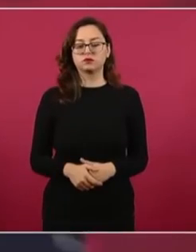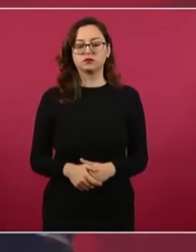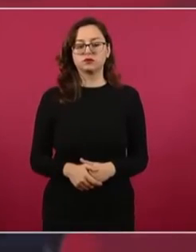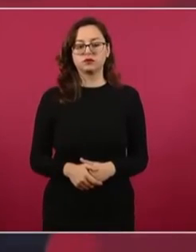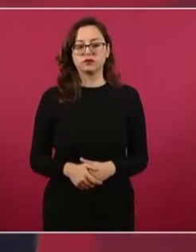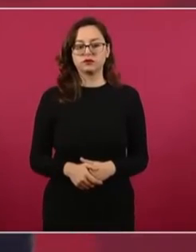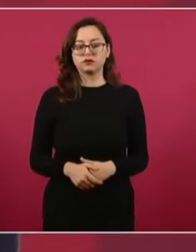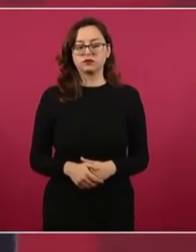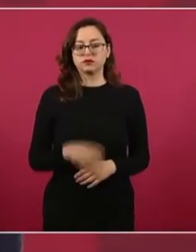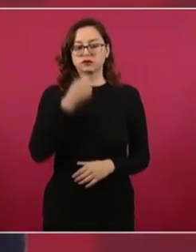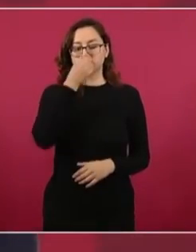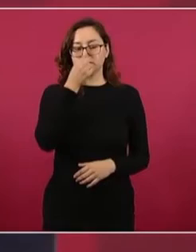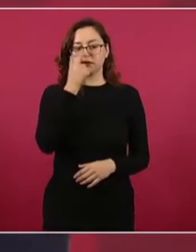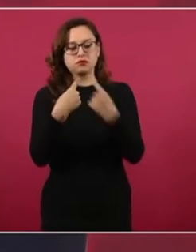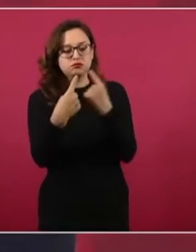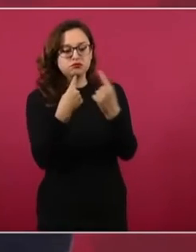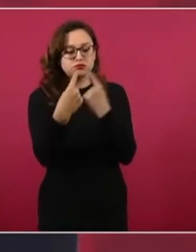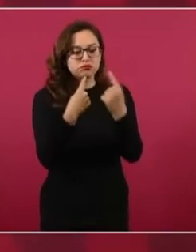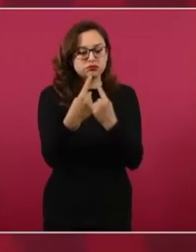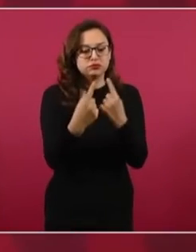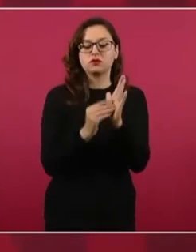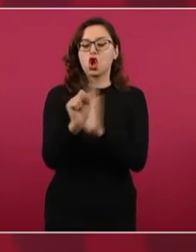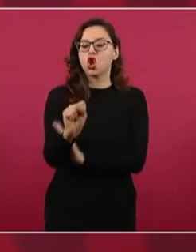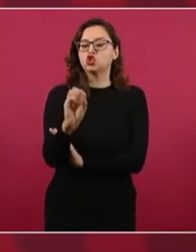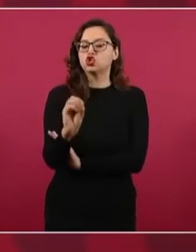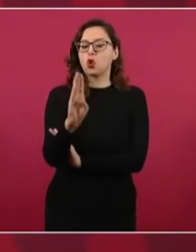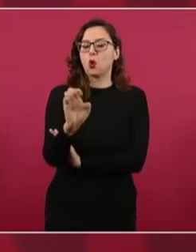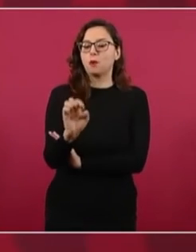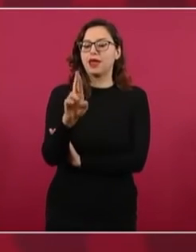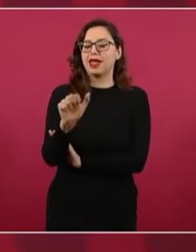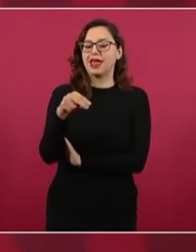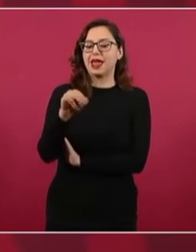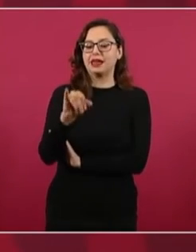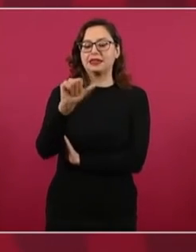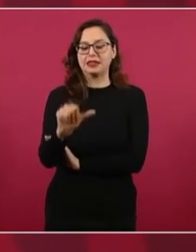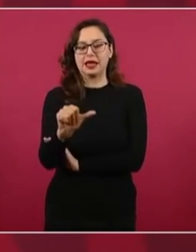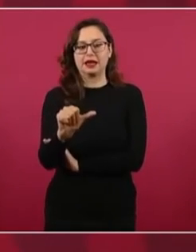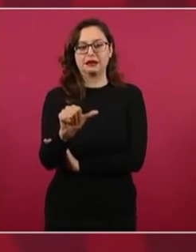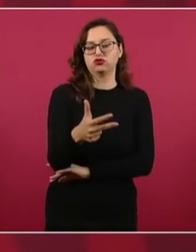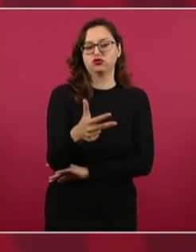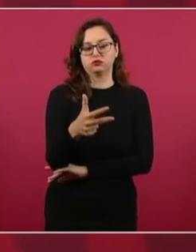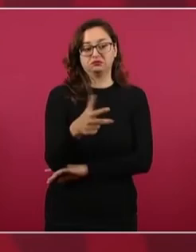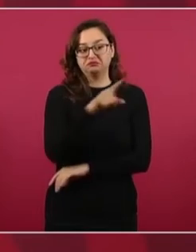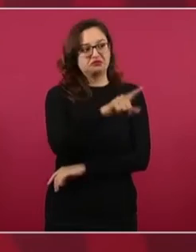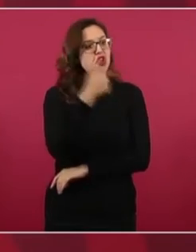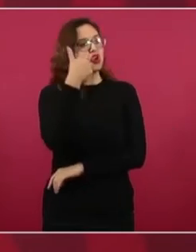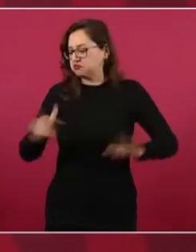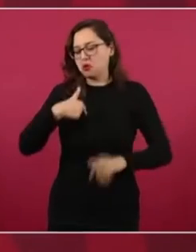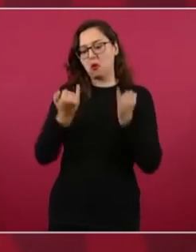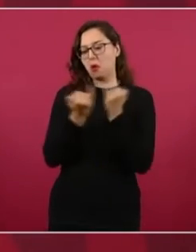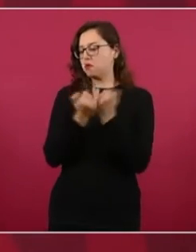que se detuvo la negociación casi 15 días por el artículo octavo del tratado, porque me